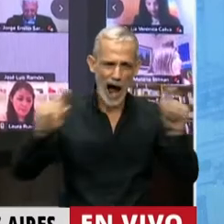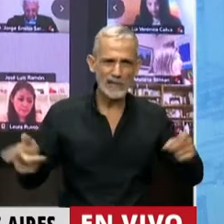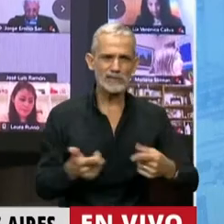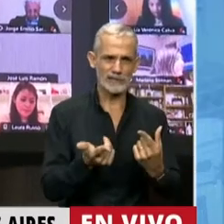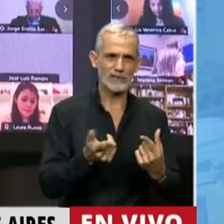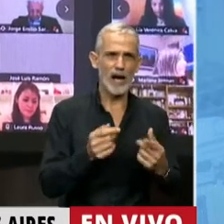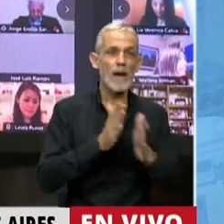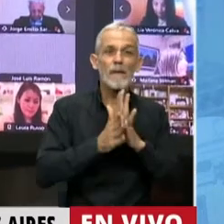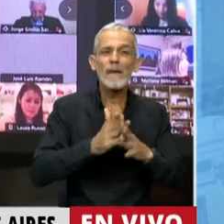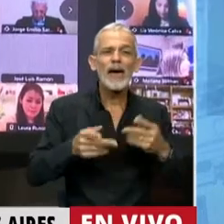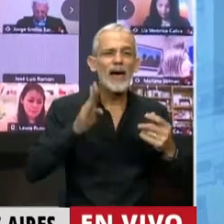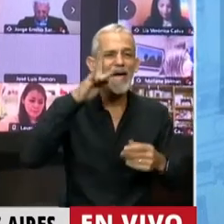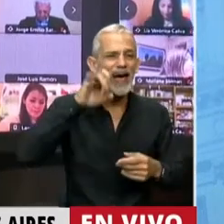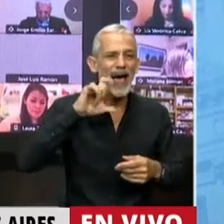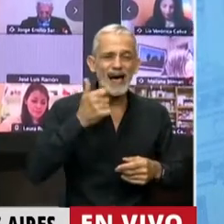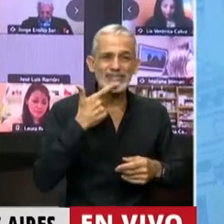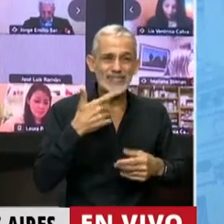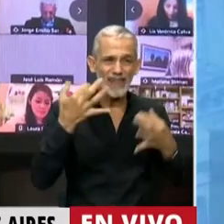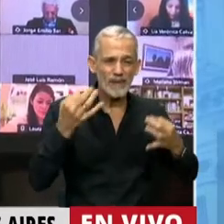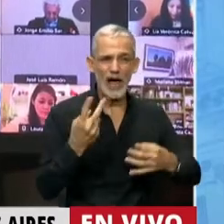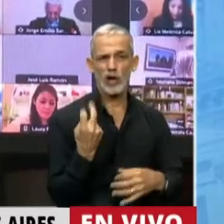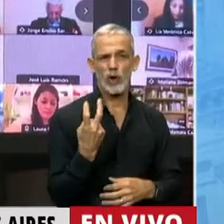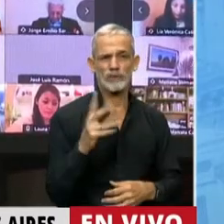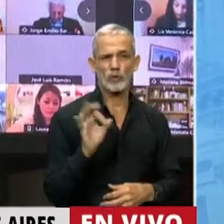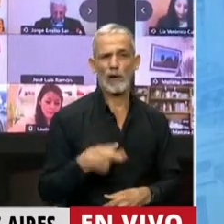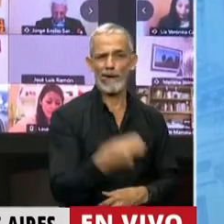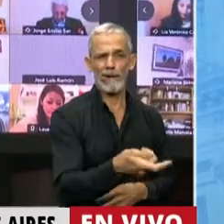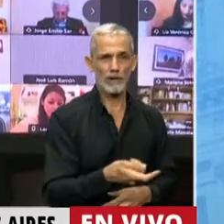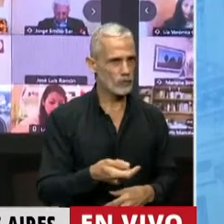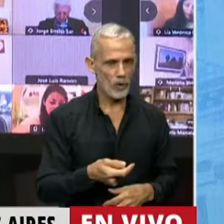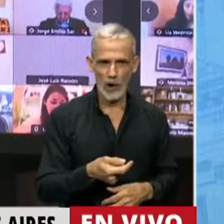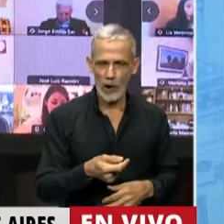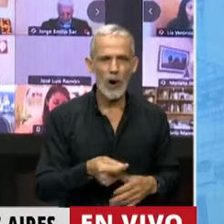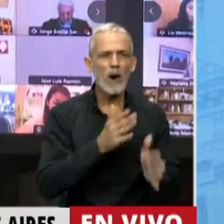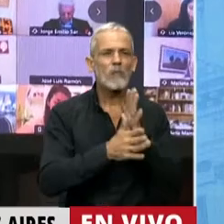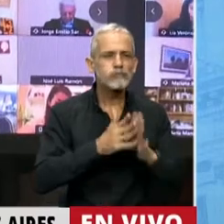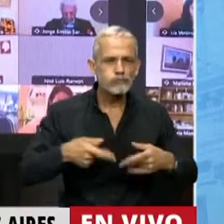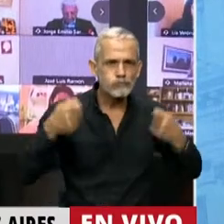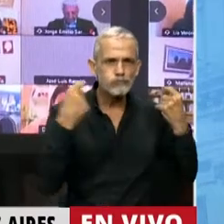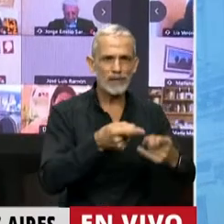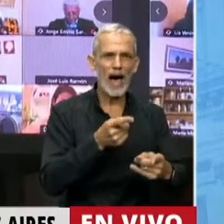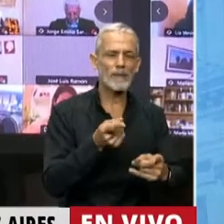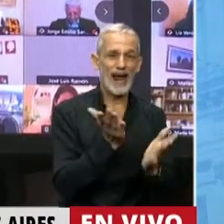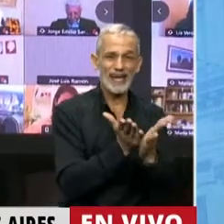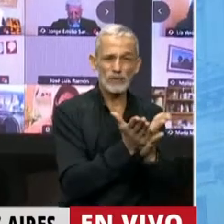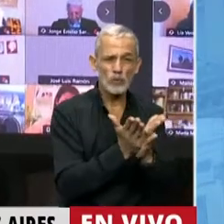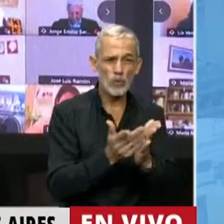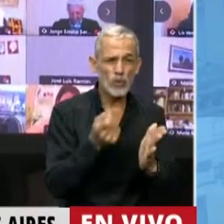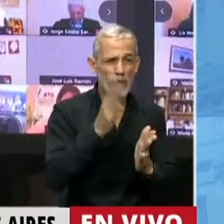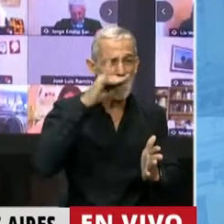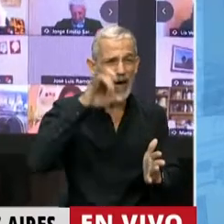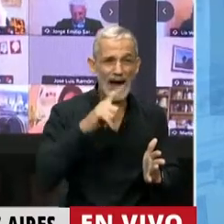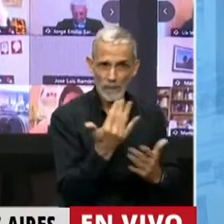becas reales, no 2 pesos con 50, becas reales para que esos